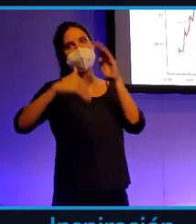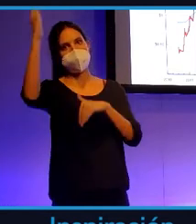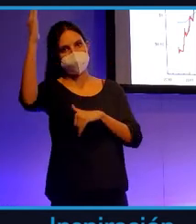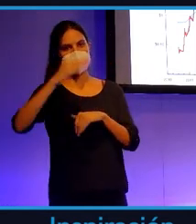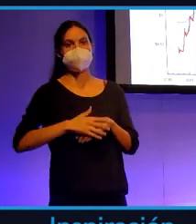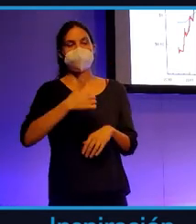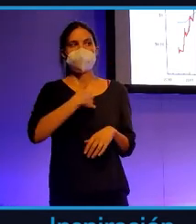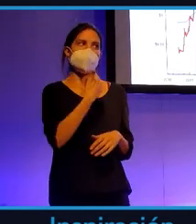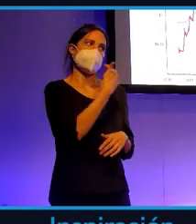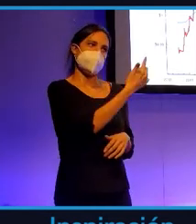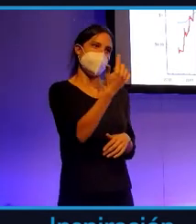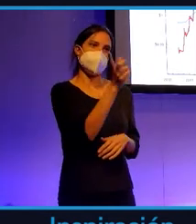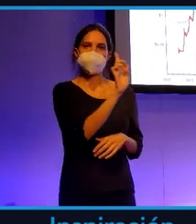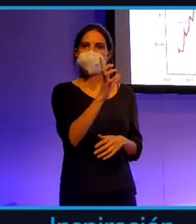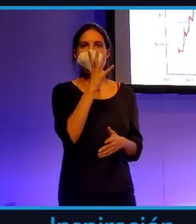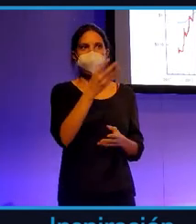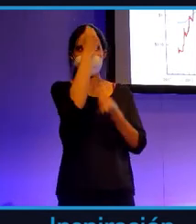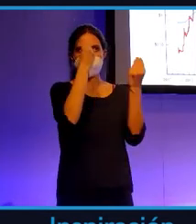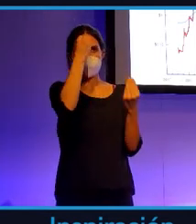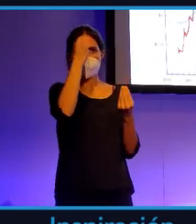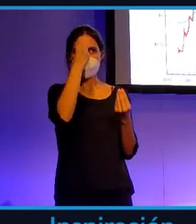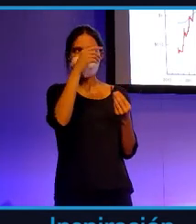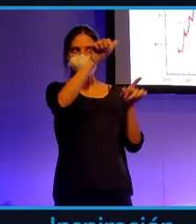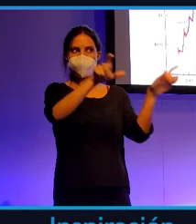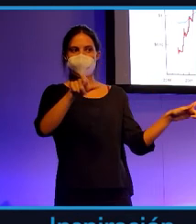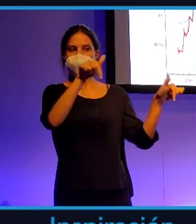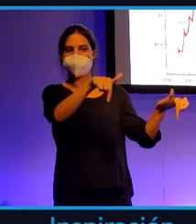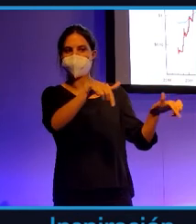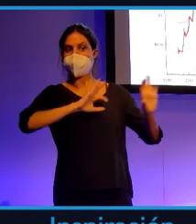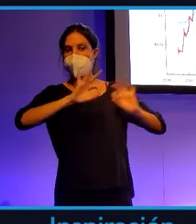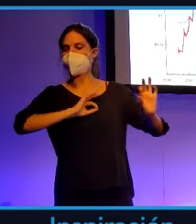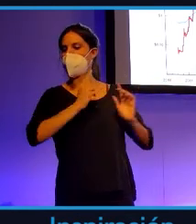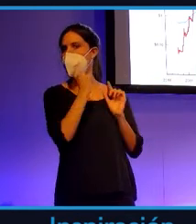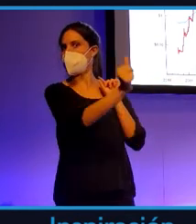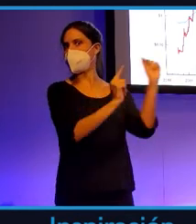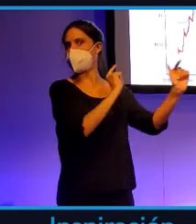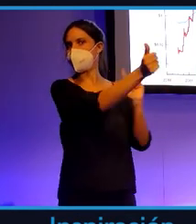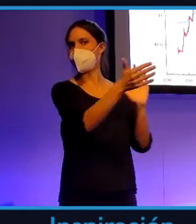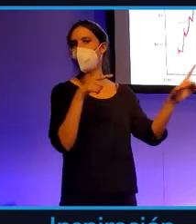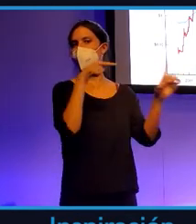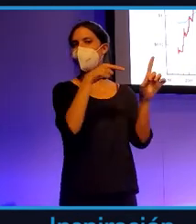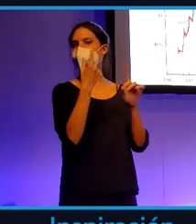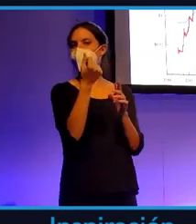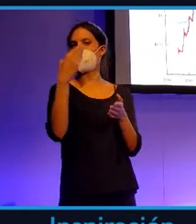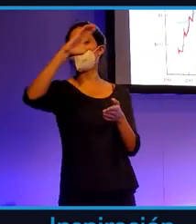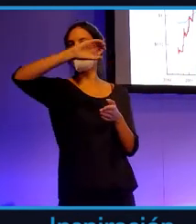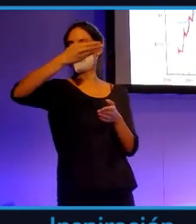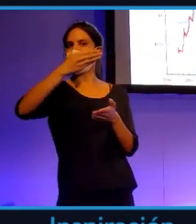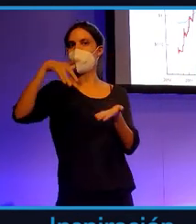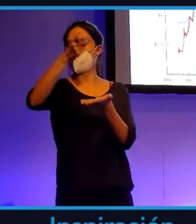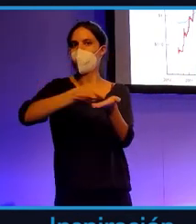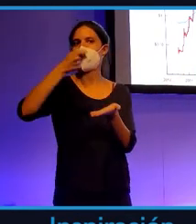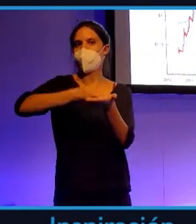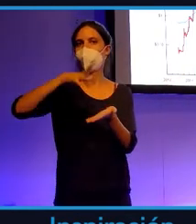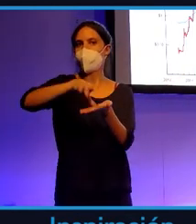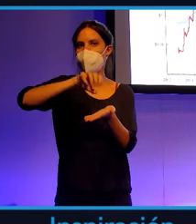digo esto porque ya me parecía que hay gente que sale del teatro corriendo para comprar Bitcoin, que eso es lo que no quiero. No quiero que nadie haga ninguna locura. Estas son